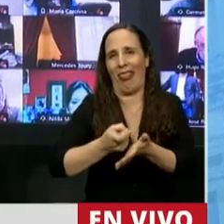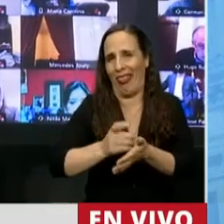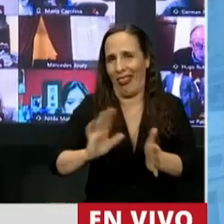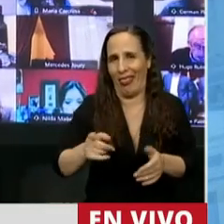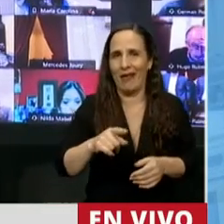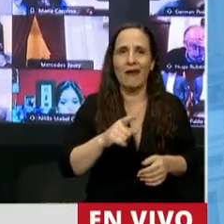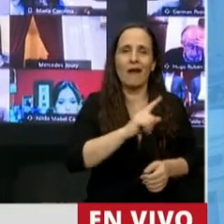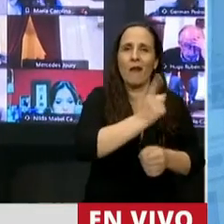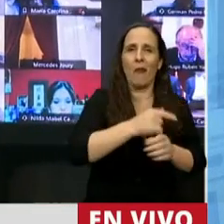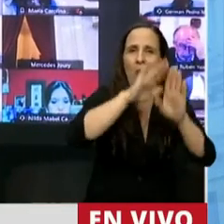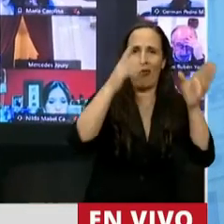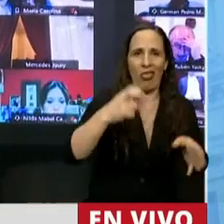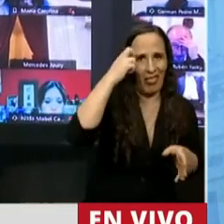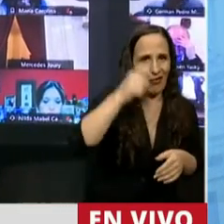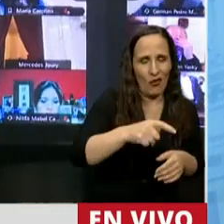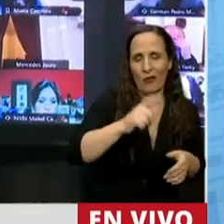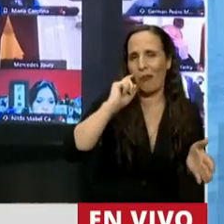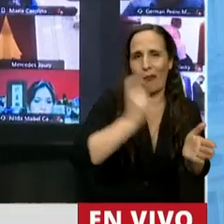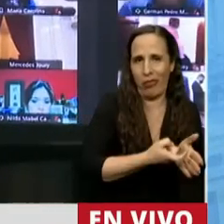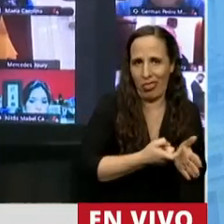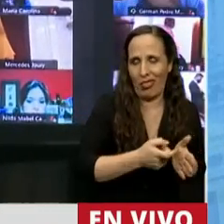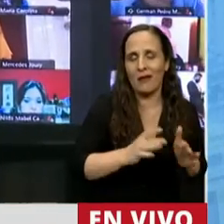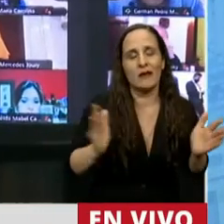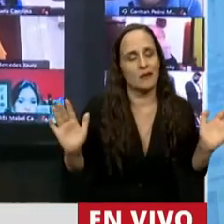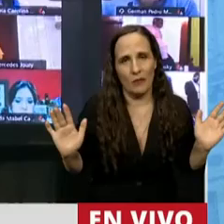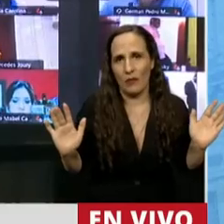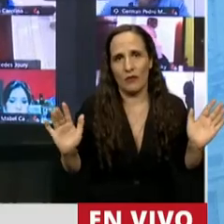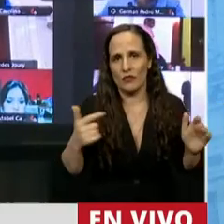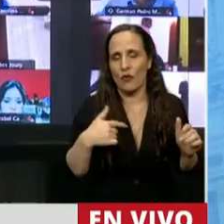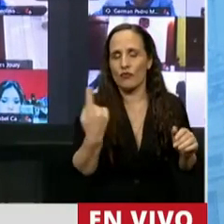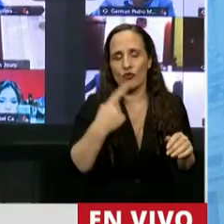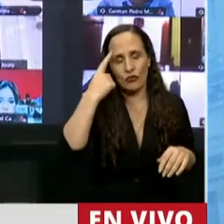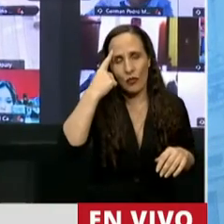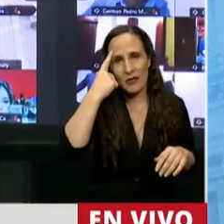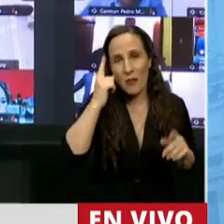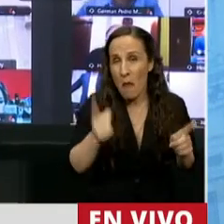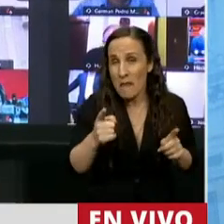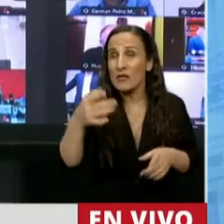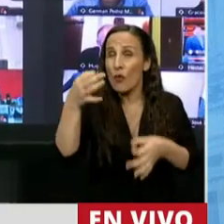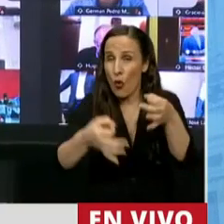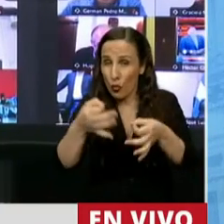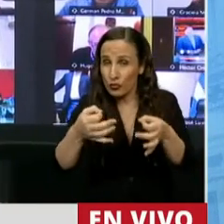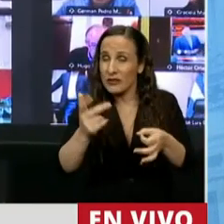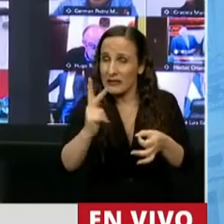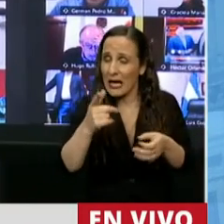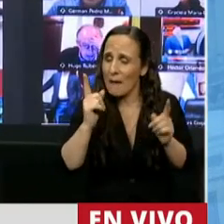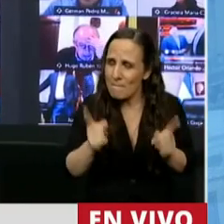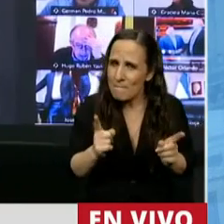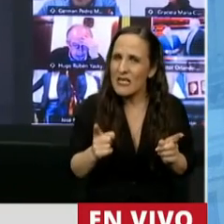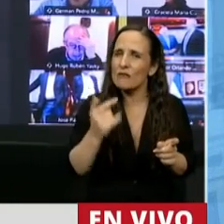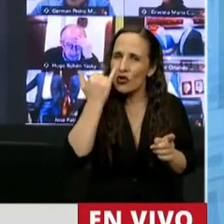de esta Cámara y por ende consideramos, como lo ha considerado también ahora la justicia y como lo presentamos ya